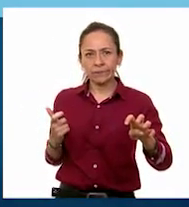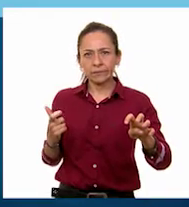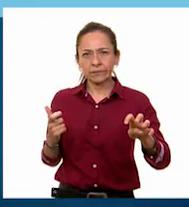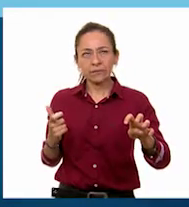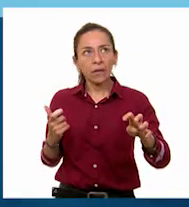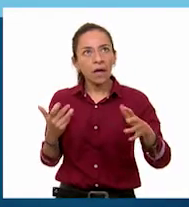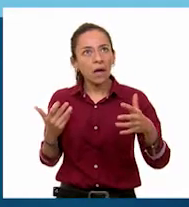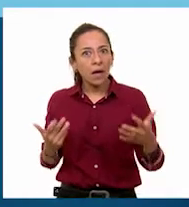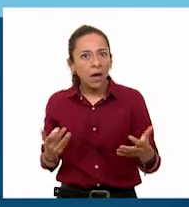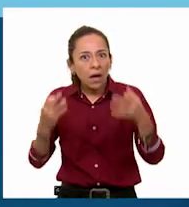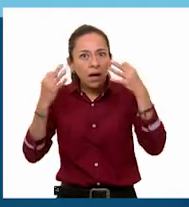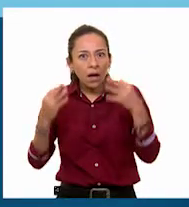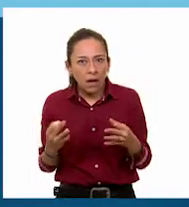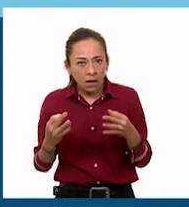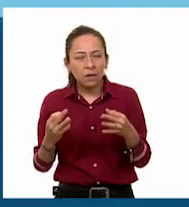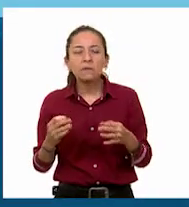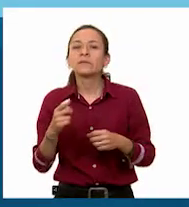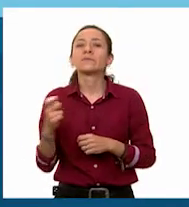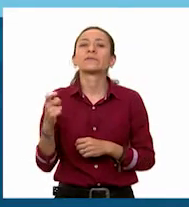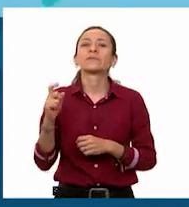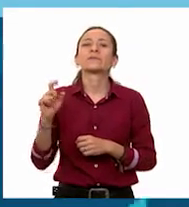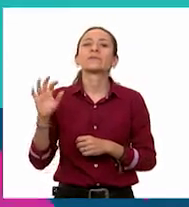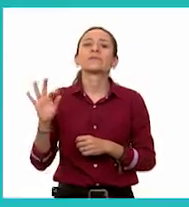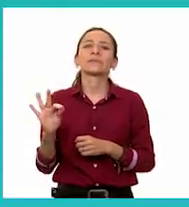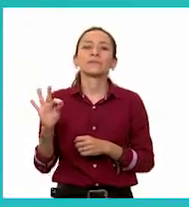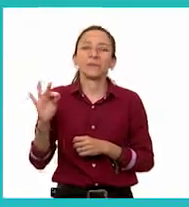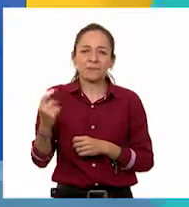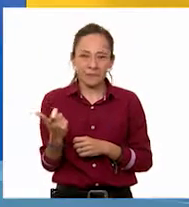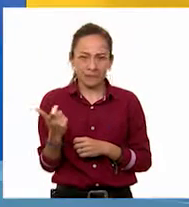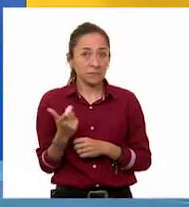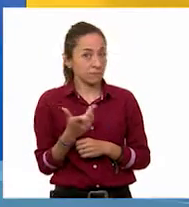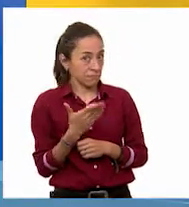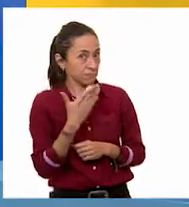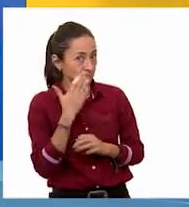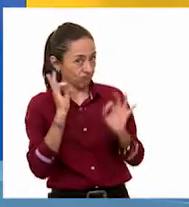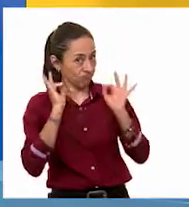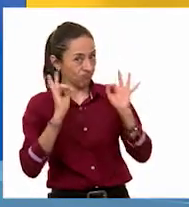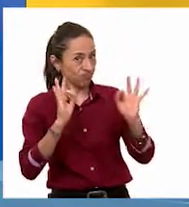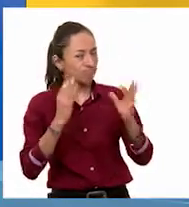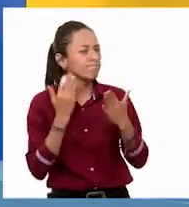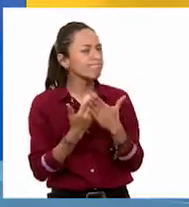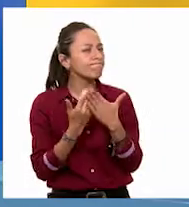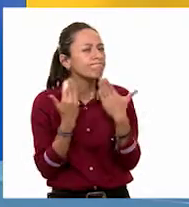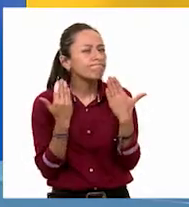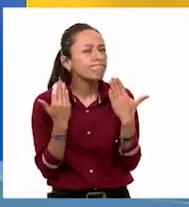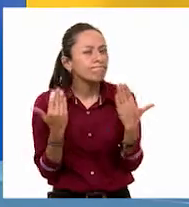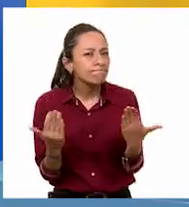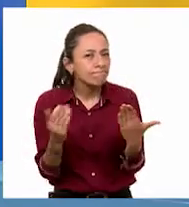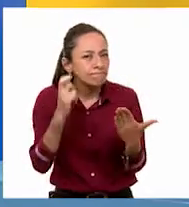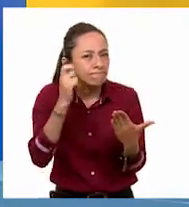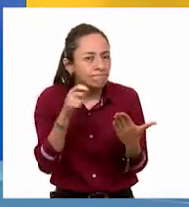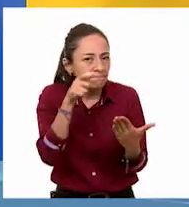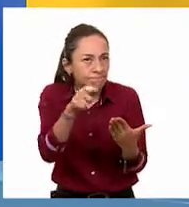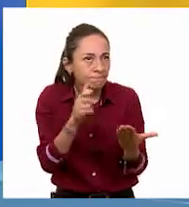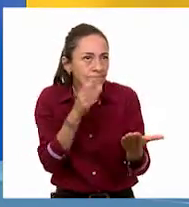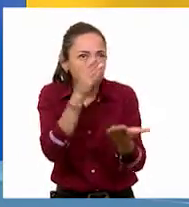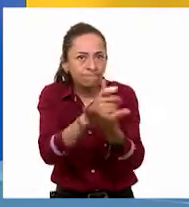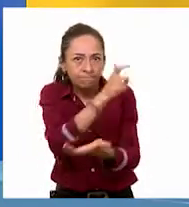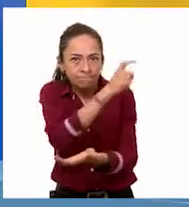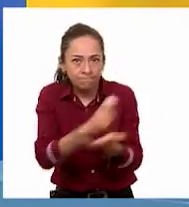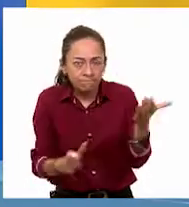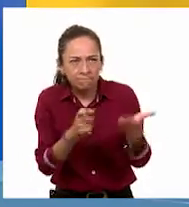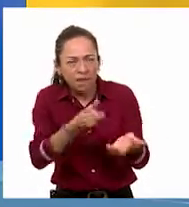exactamente 140 pesos. Correcto. Ahora, ¿qué significa que en una compra te ofrezcan el